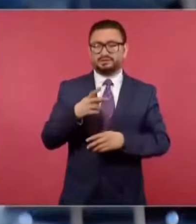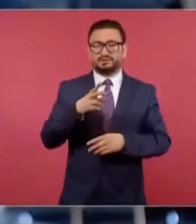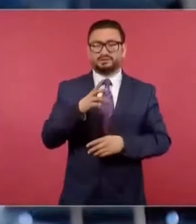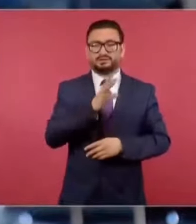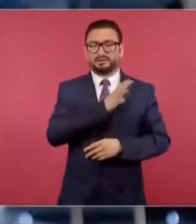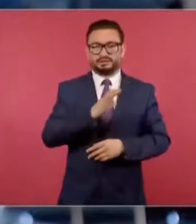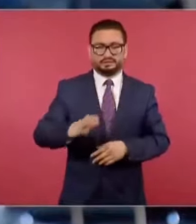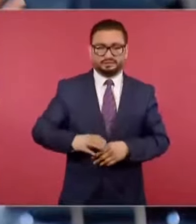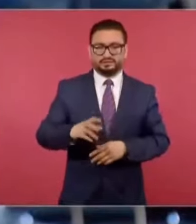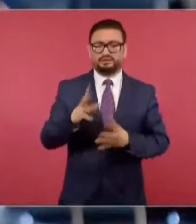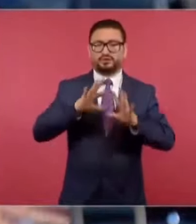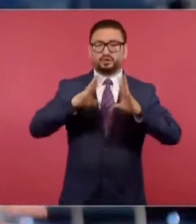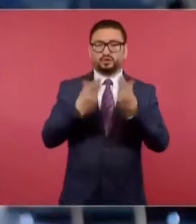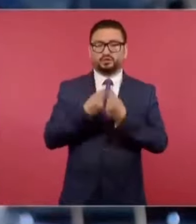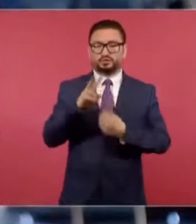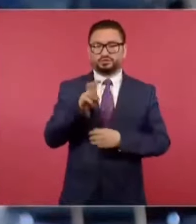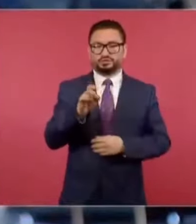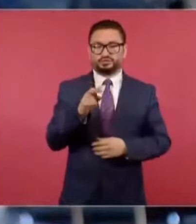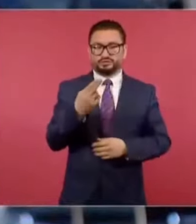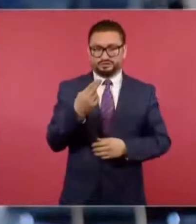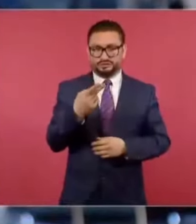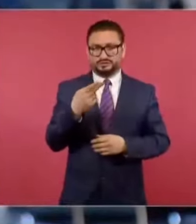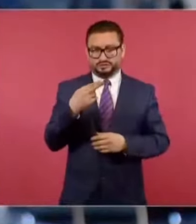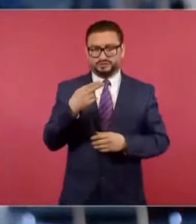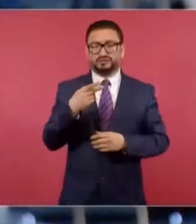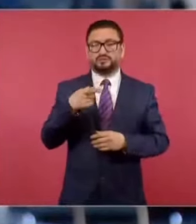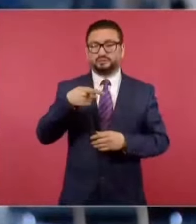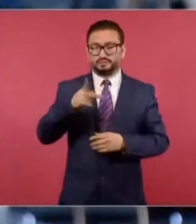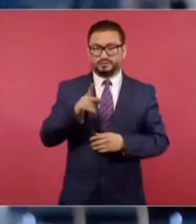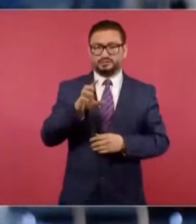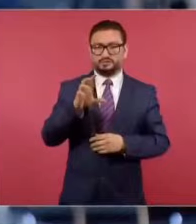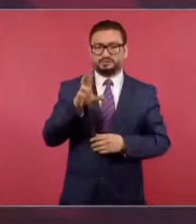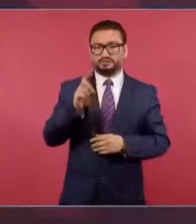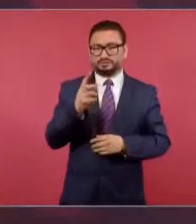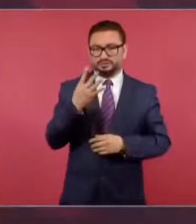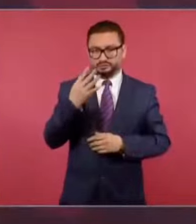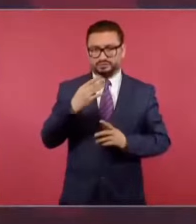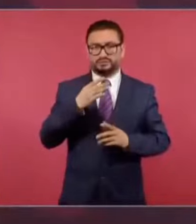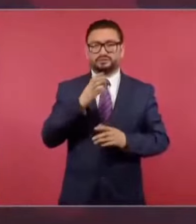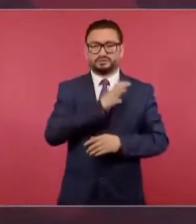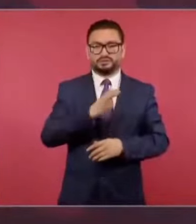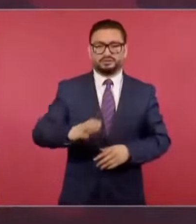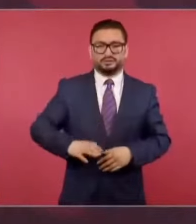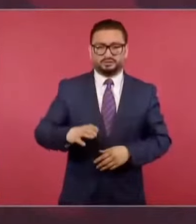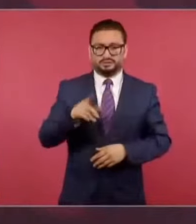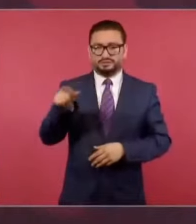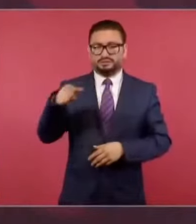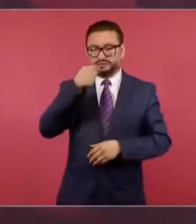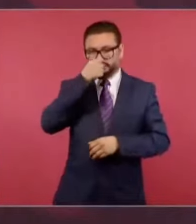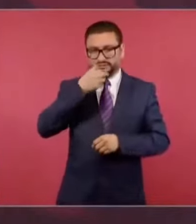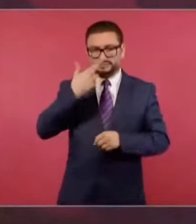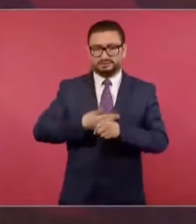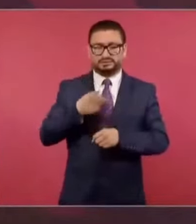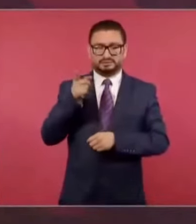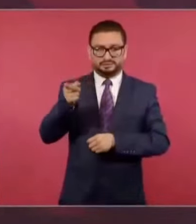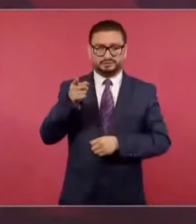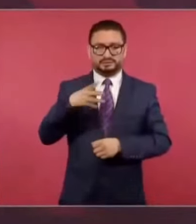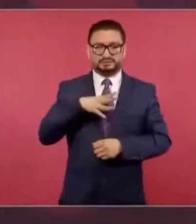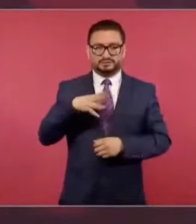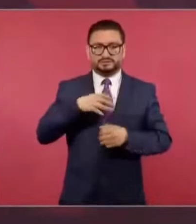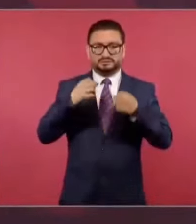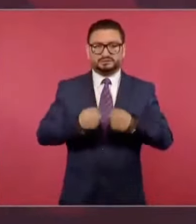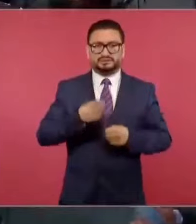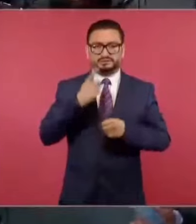225 en total, pero aspirantes, también funcionarios políticos. 34 candidatos. Mira, aquí está la secretaria de